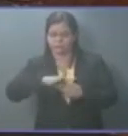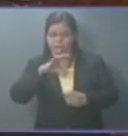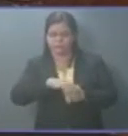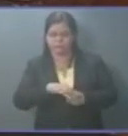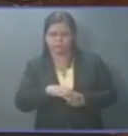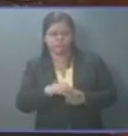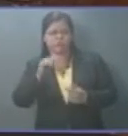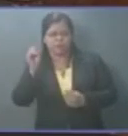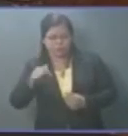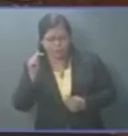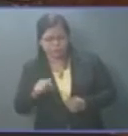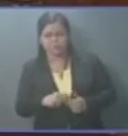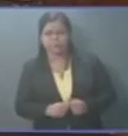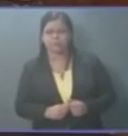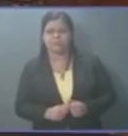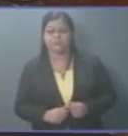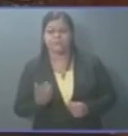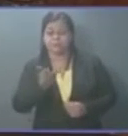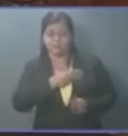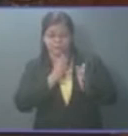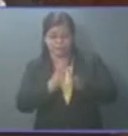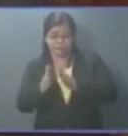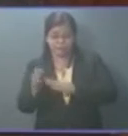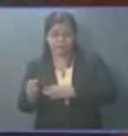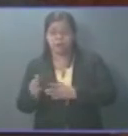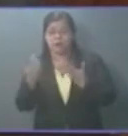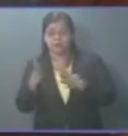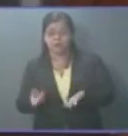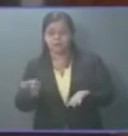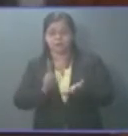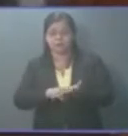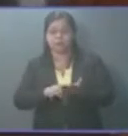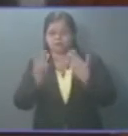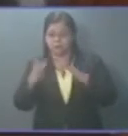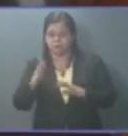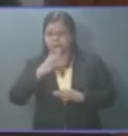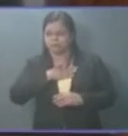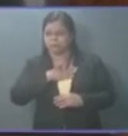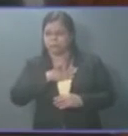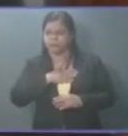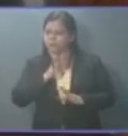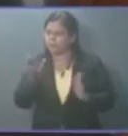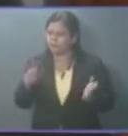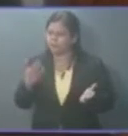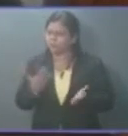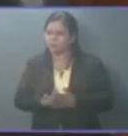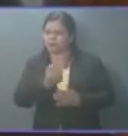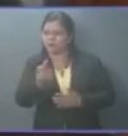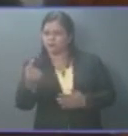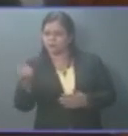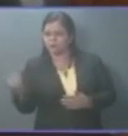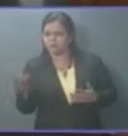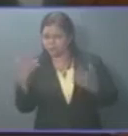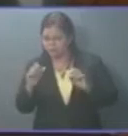Porque esto es lo que está pasando. La preparación es la inscripción que tienen que hacer todos los candidatos para